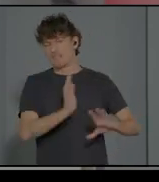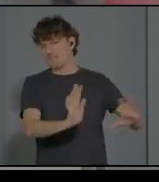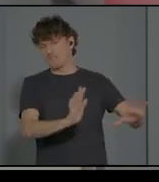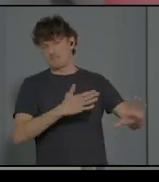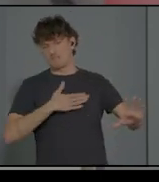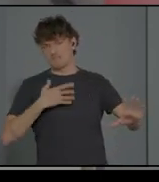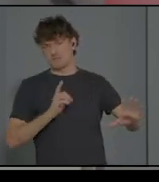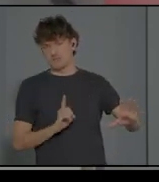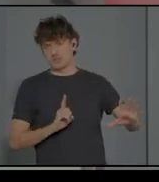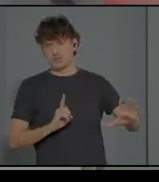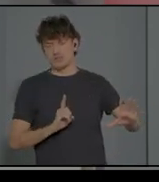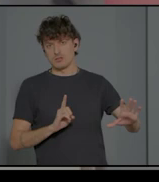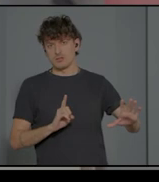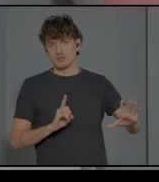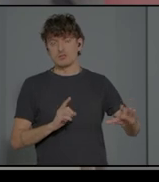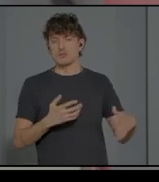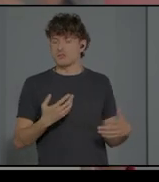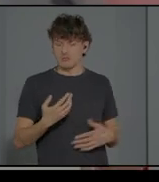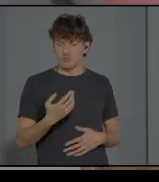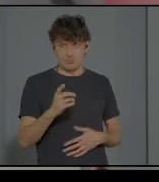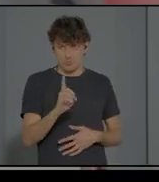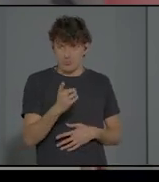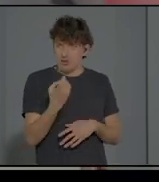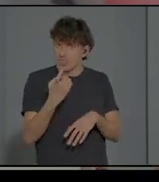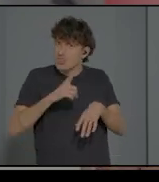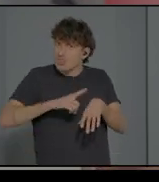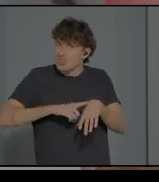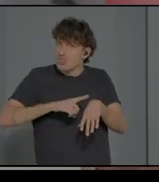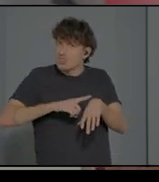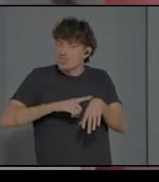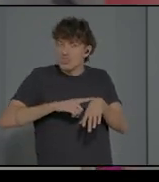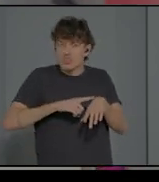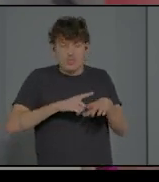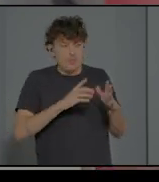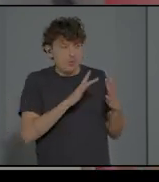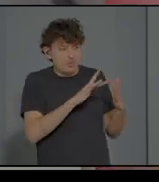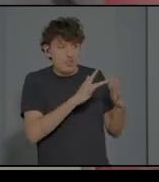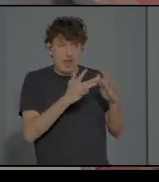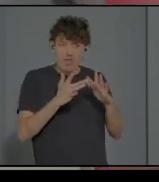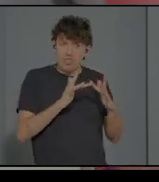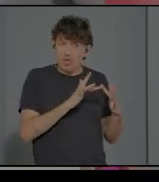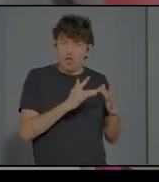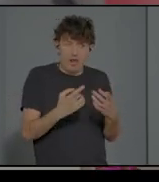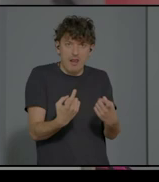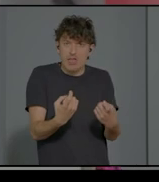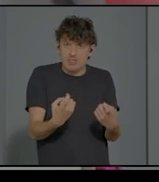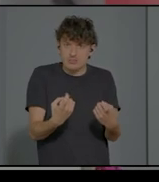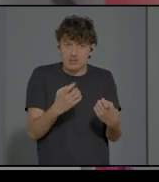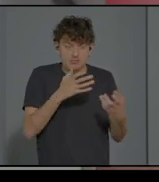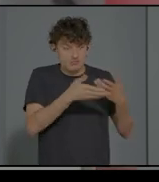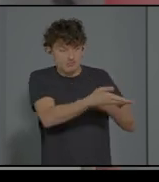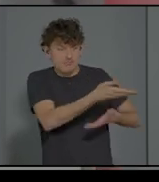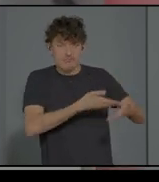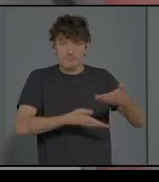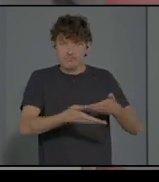necesito tiempo de interacción. Y es precisamente esta clase de intercambio que hay que proporcionarle al niño en el